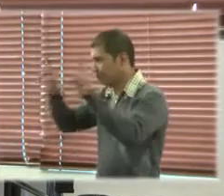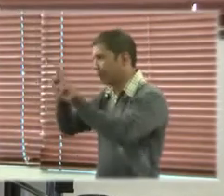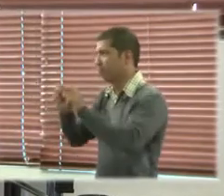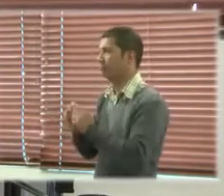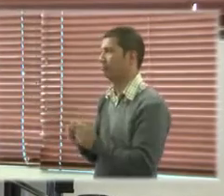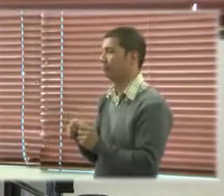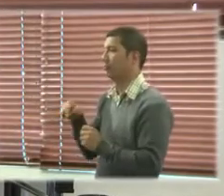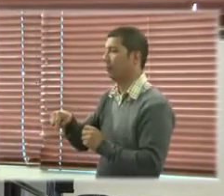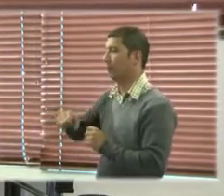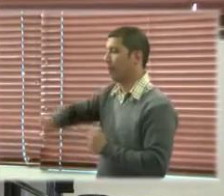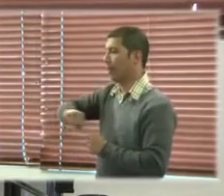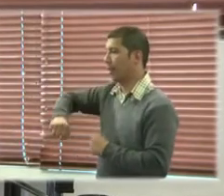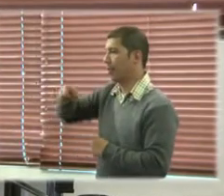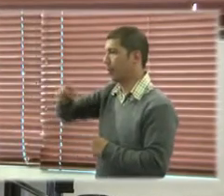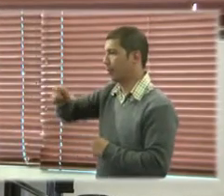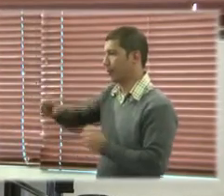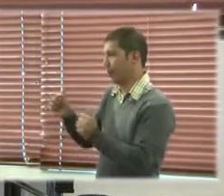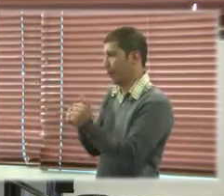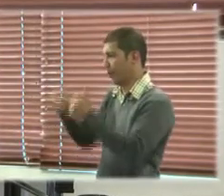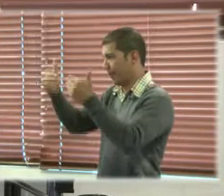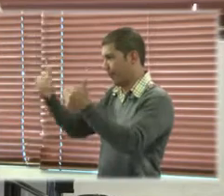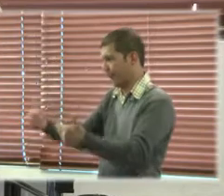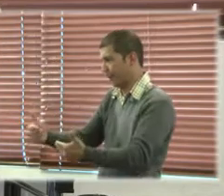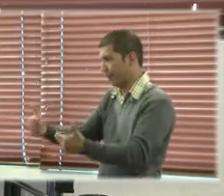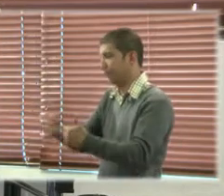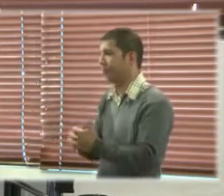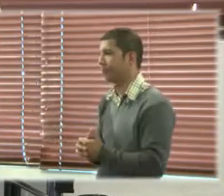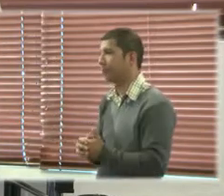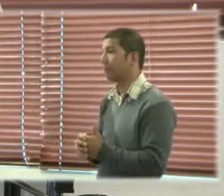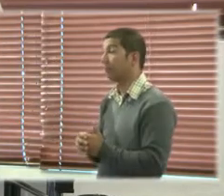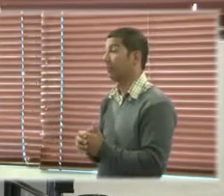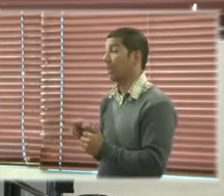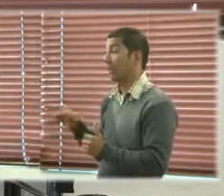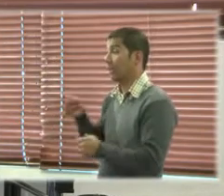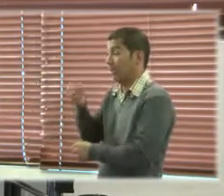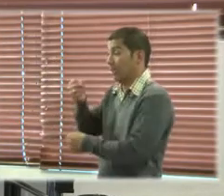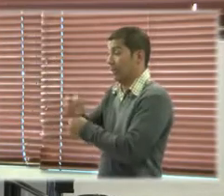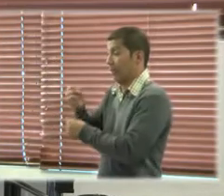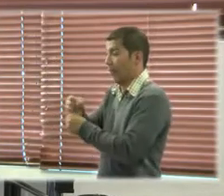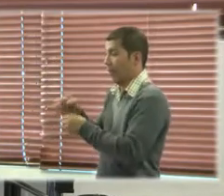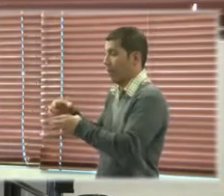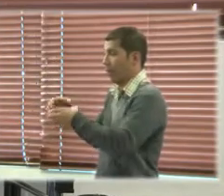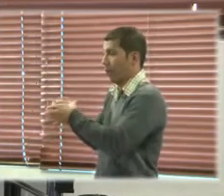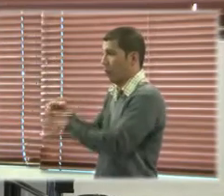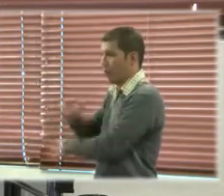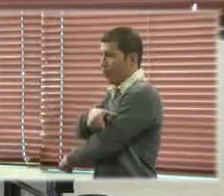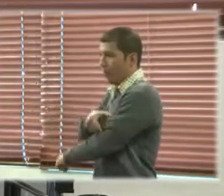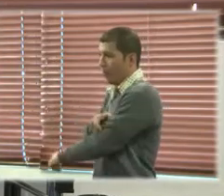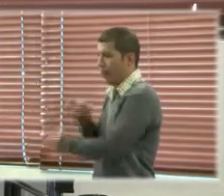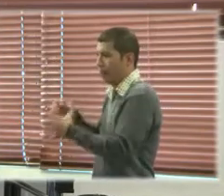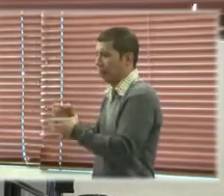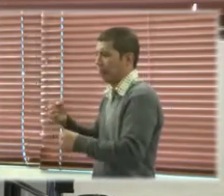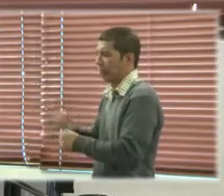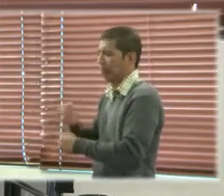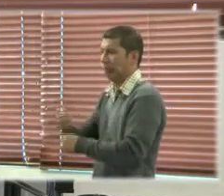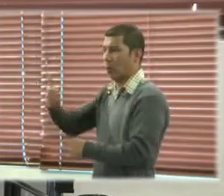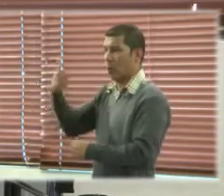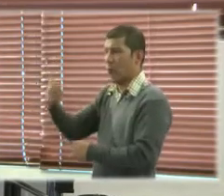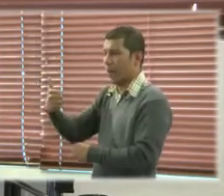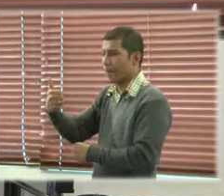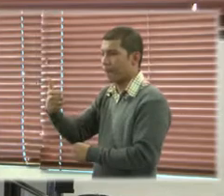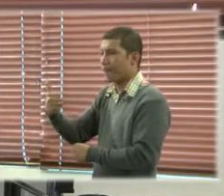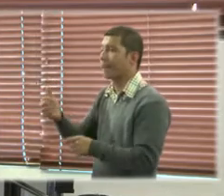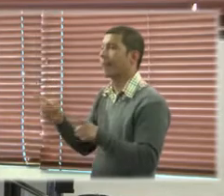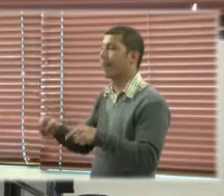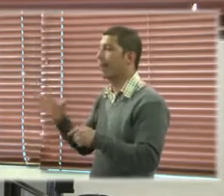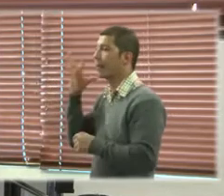Unidas sobre los Derechos de las Personas con Discapacidad, el importante trabajo que hace el comité y algunas de las comentarios y de